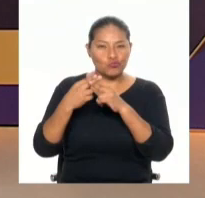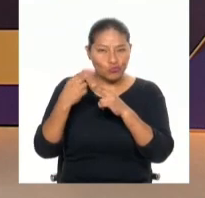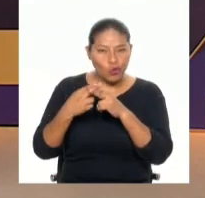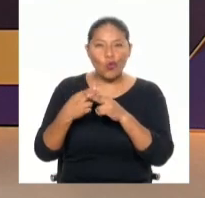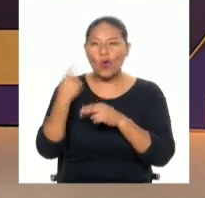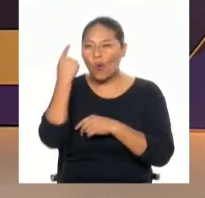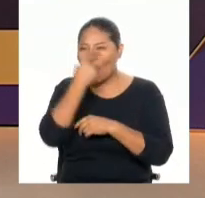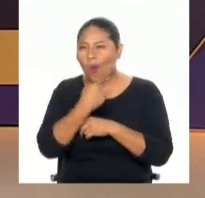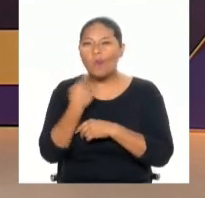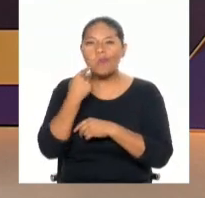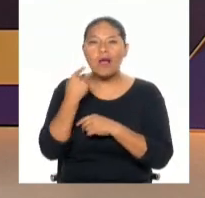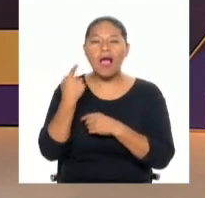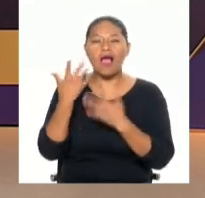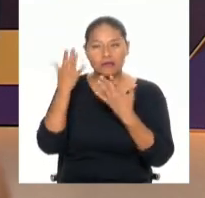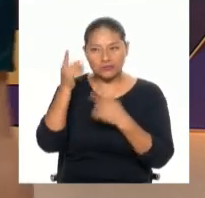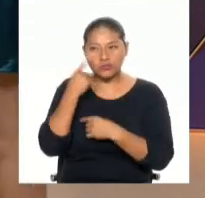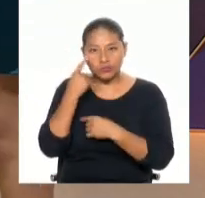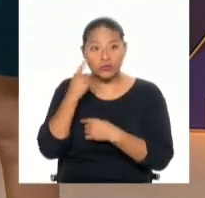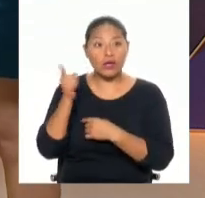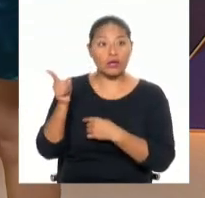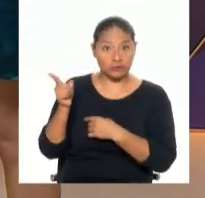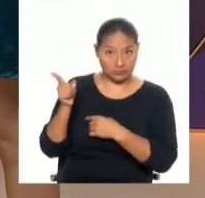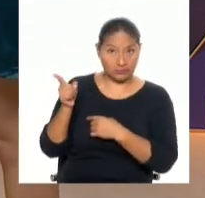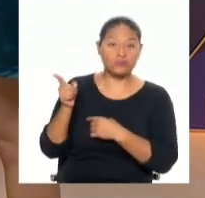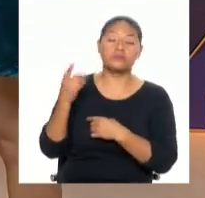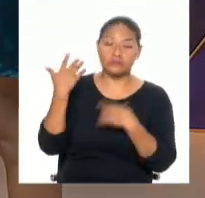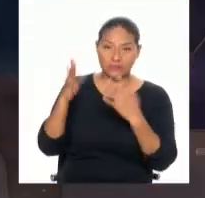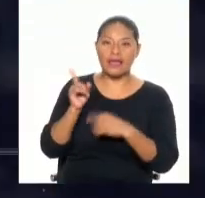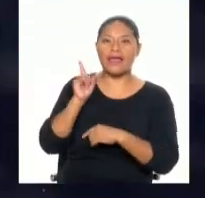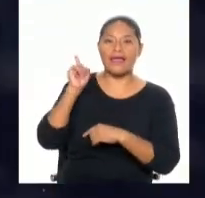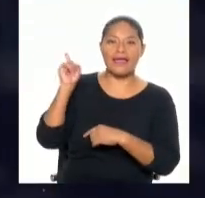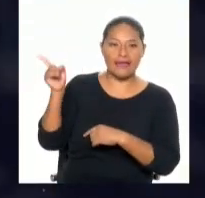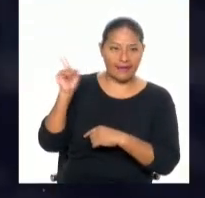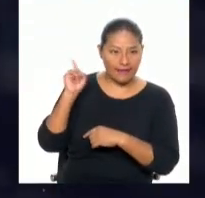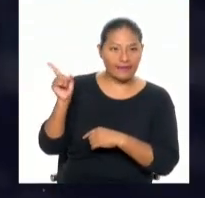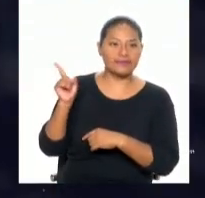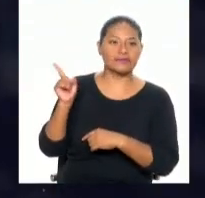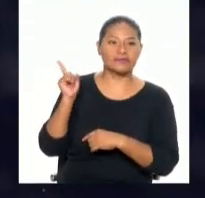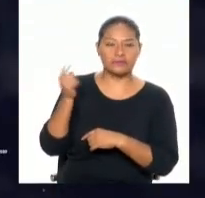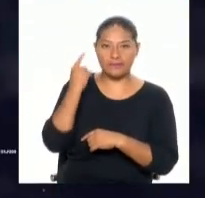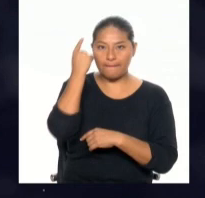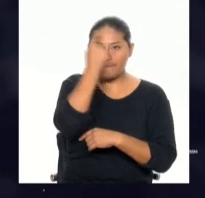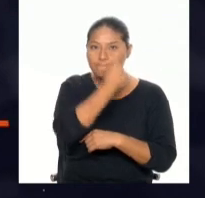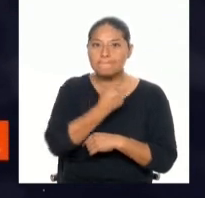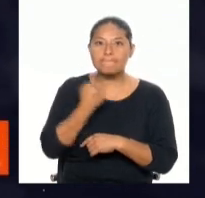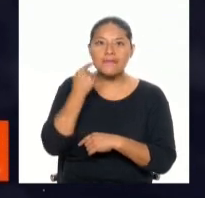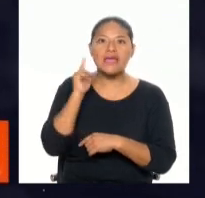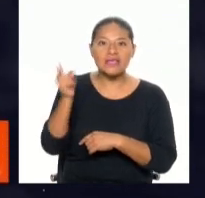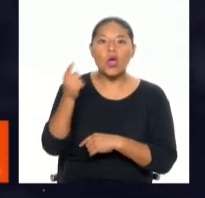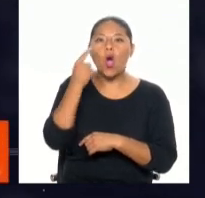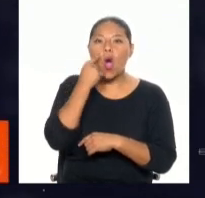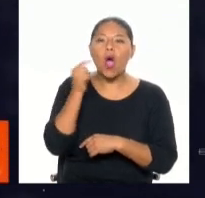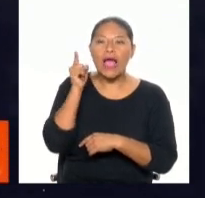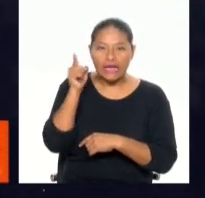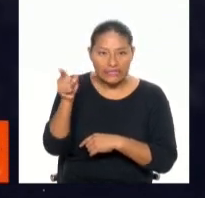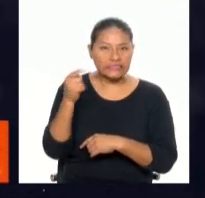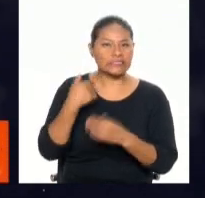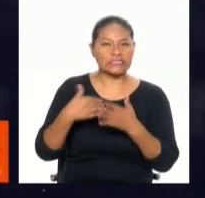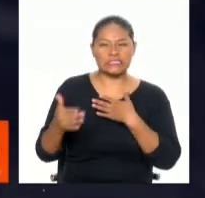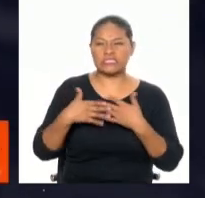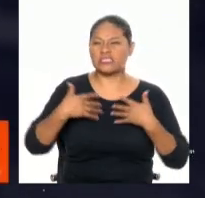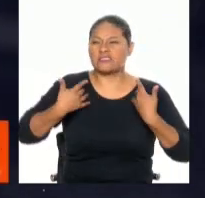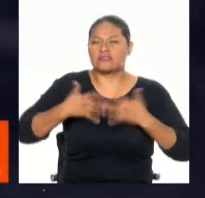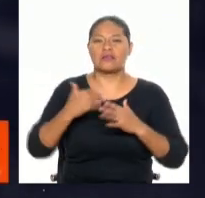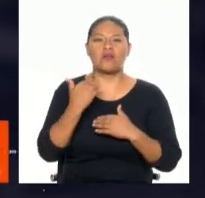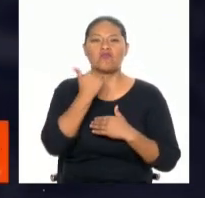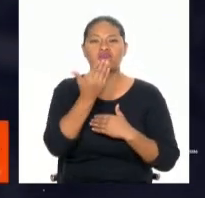ahora es tiempo nada más de poder dar con su paradero. Este es, aprecienlo bien, este es el hombre que sin ningún tipo de